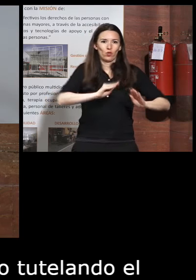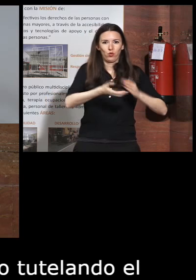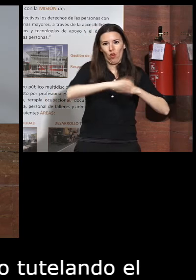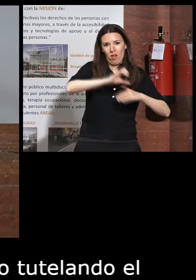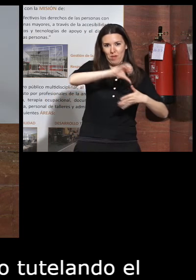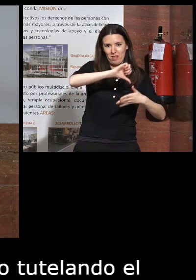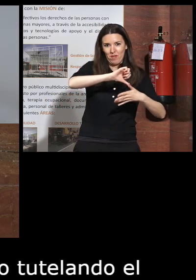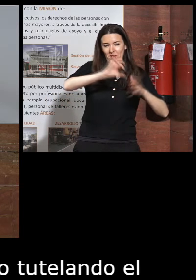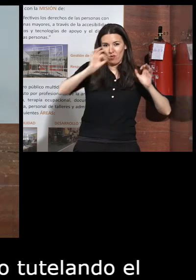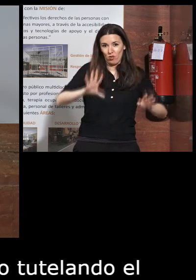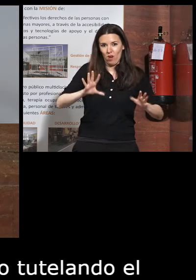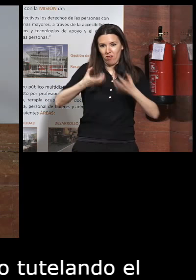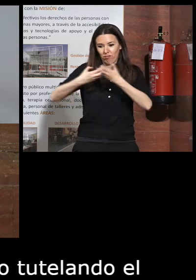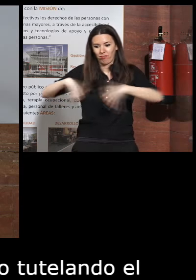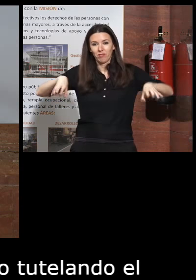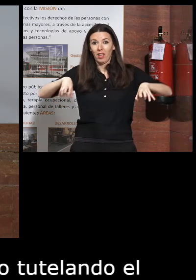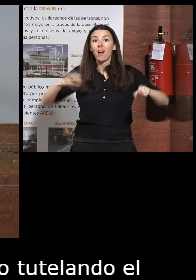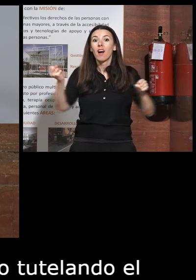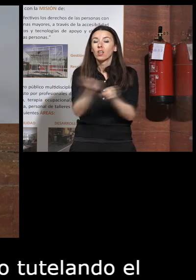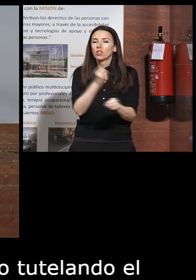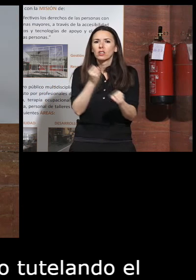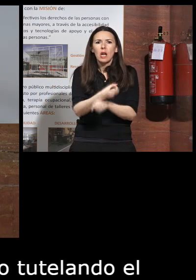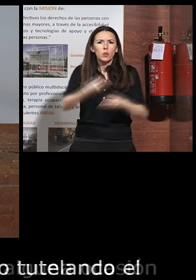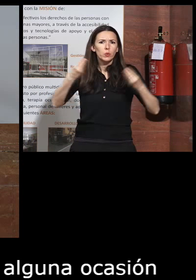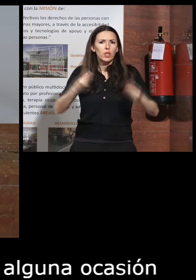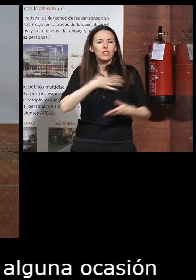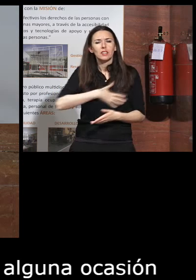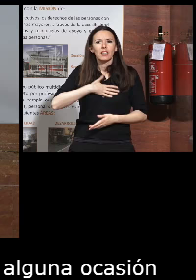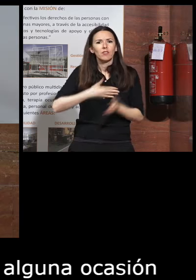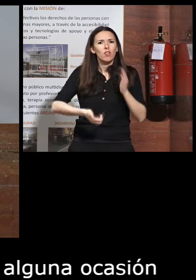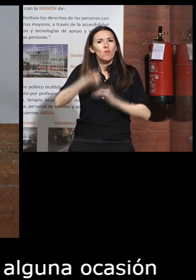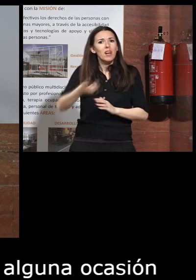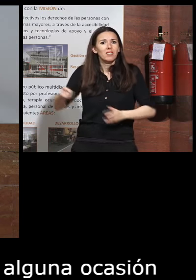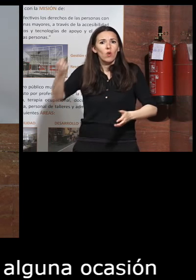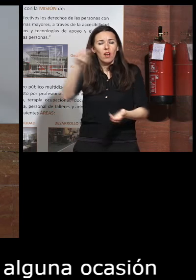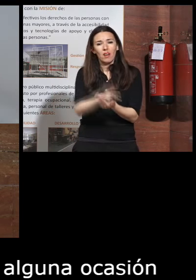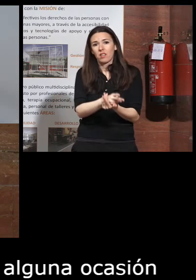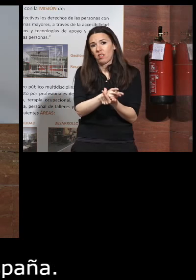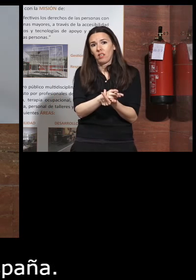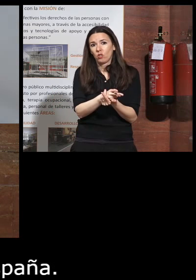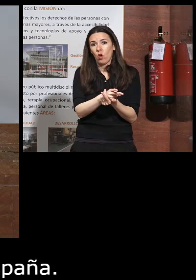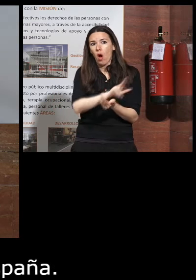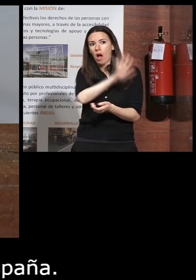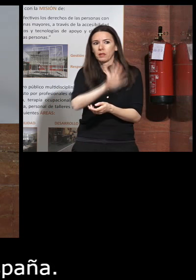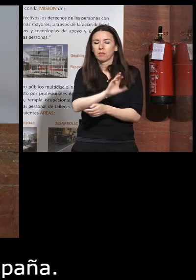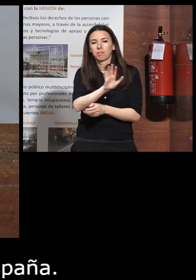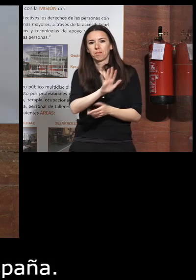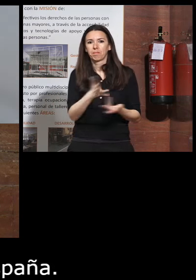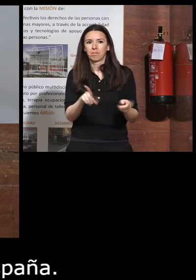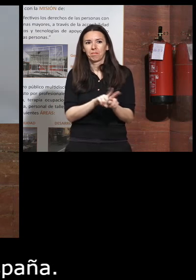ahí ha habido una tarea muy grande y para mí la gran satisfacción es que junto con este reto que a veces podía parecer un poco